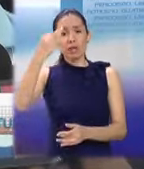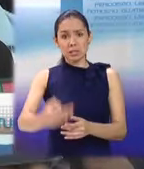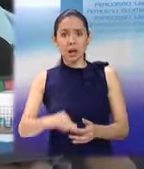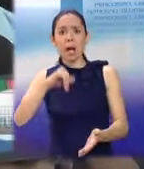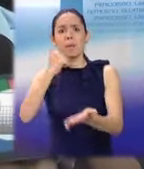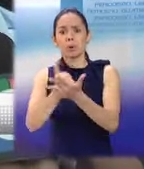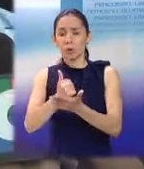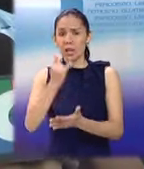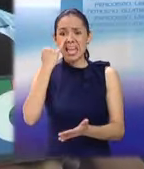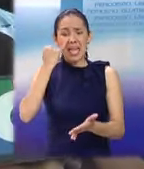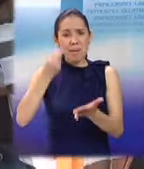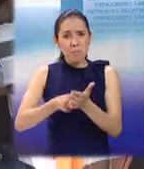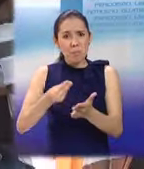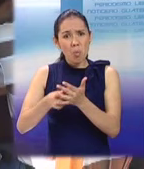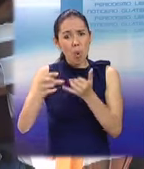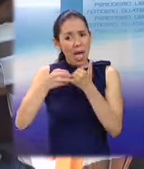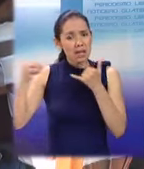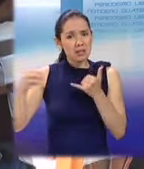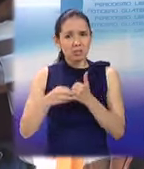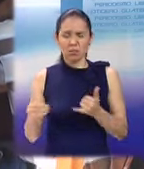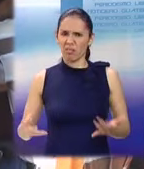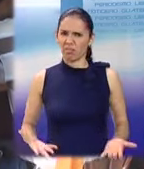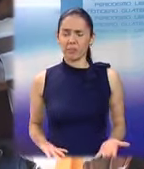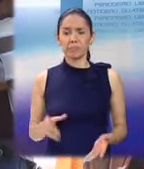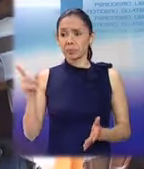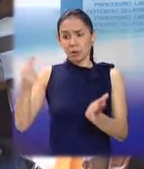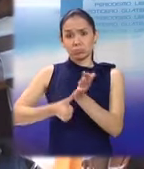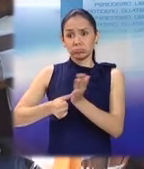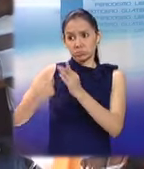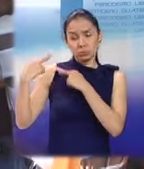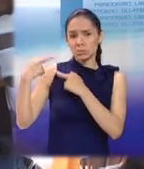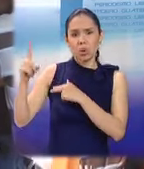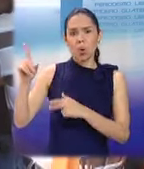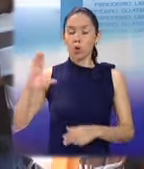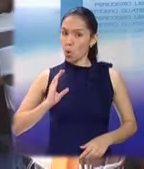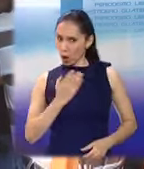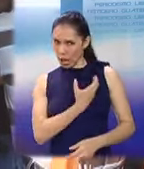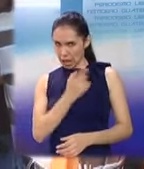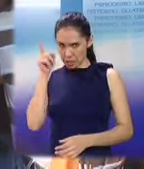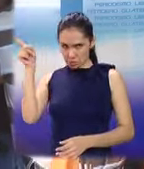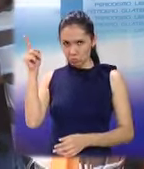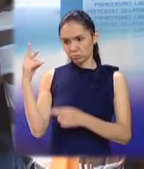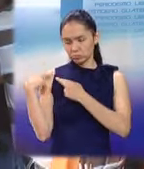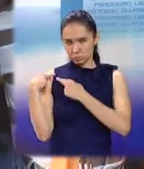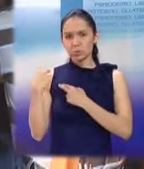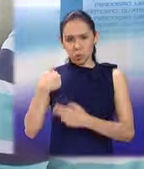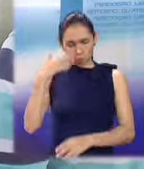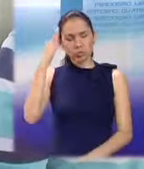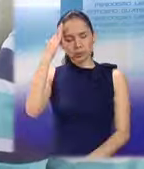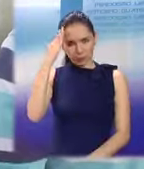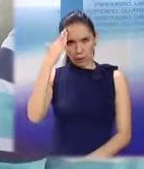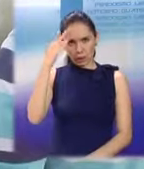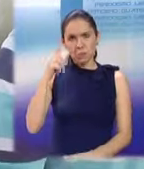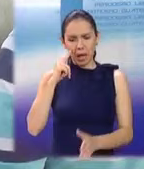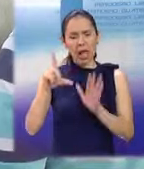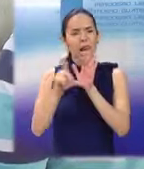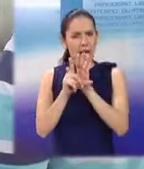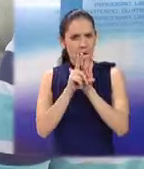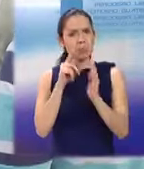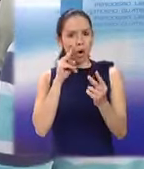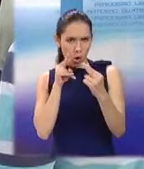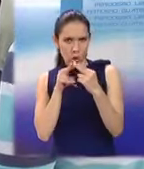aprobaron unos impuestos. La Municipalidad no es el ente encargado, es el Congreso. Nosotros he sabido eso, conocemos la ley.